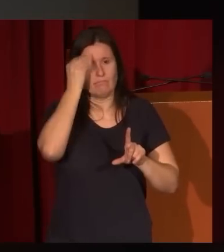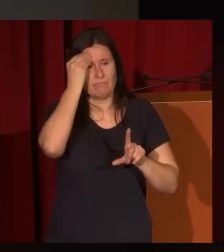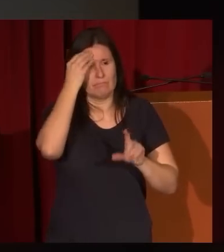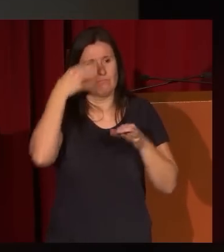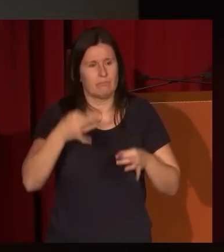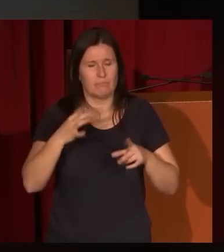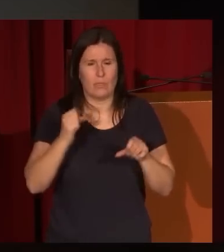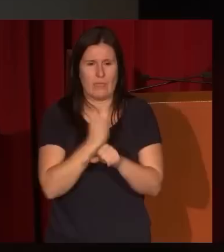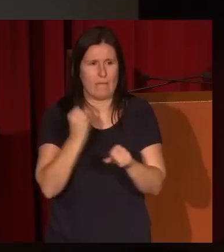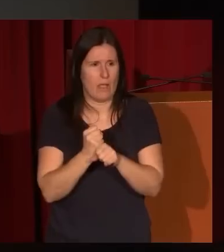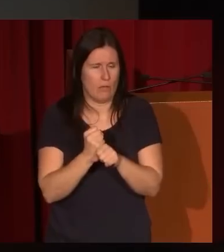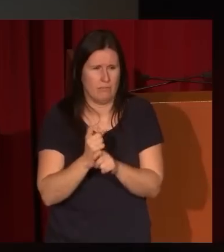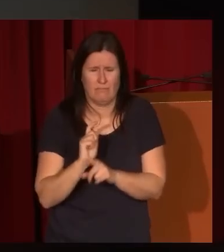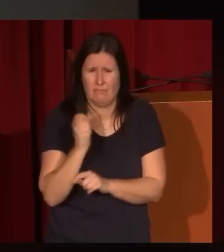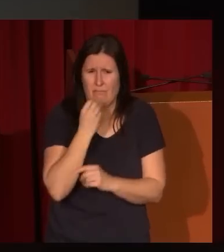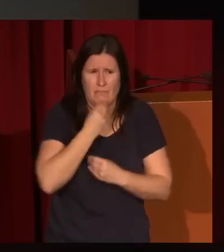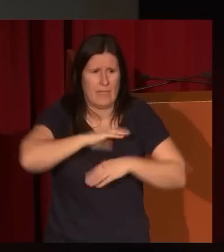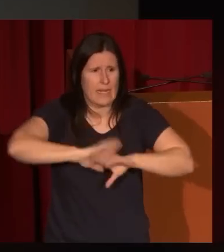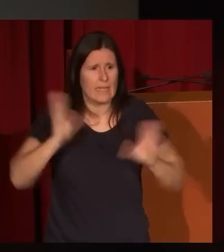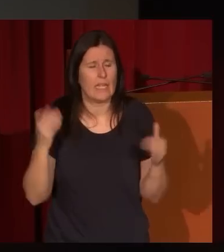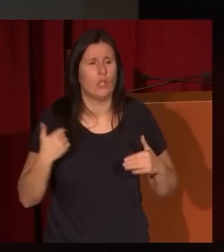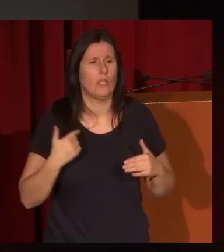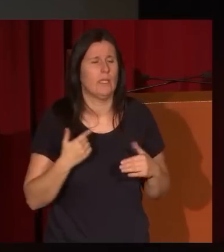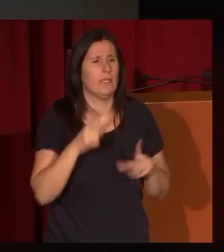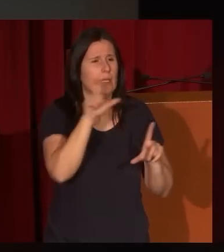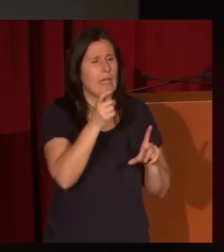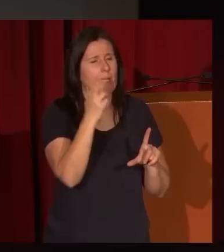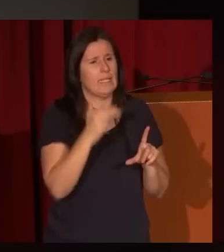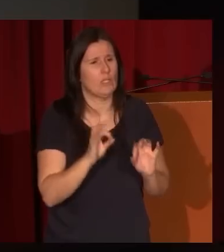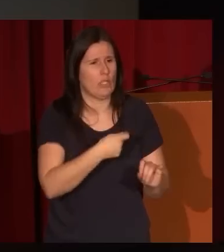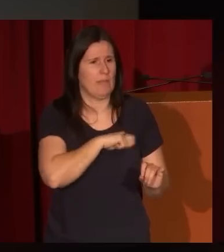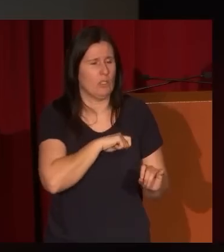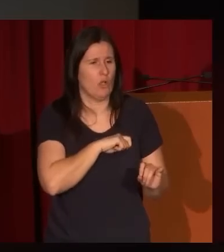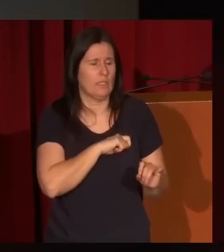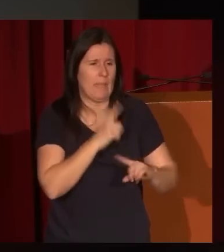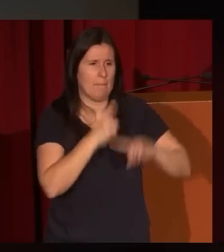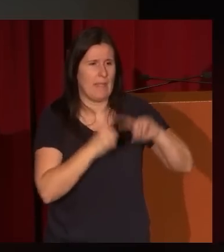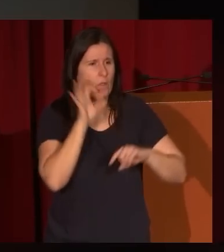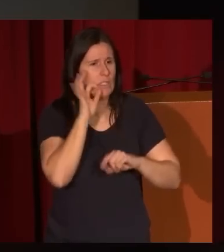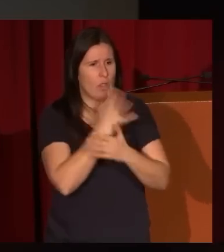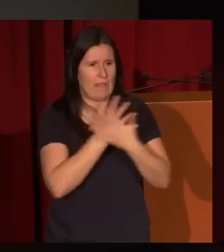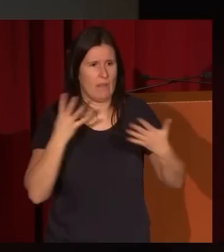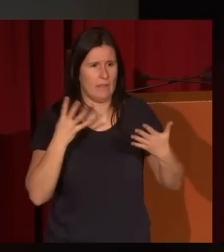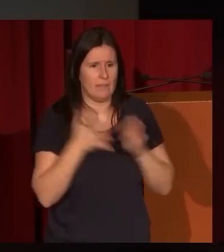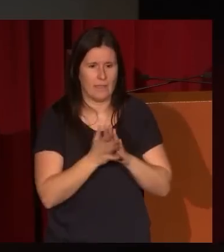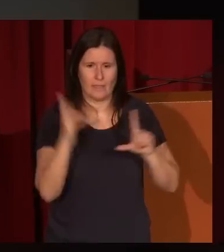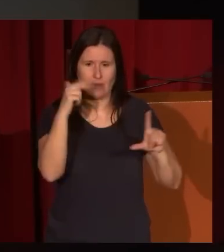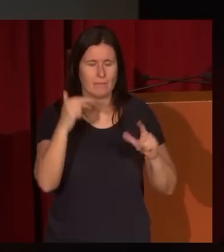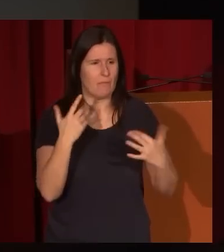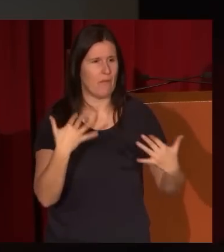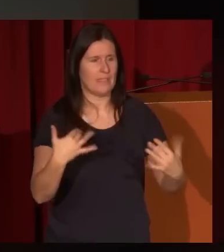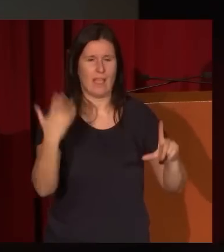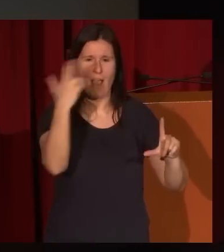obras antológicas del retrato español de mediados del siglo XIX. Es decir, esa frescura de